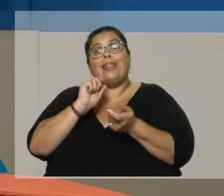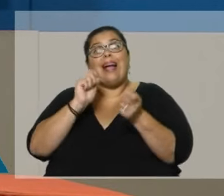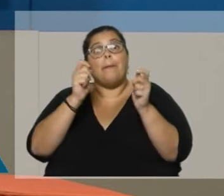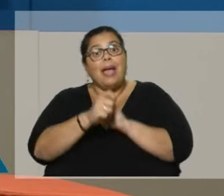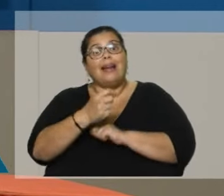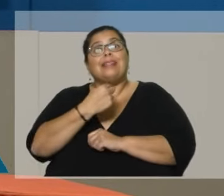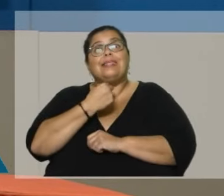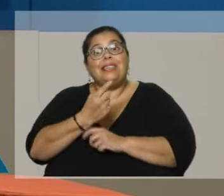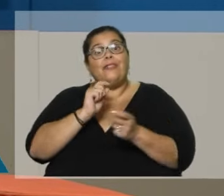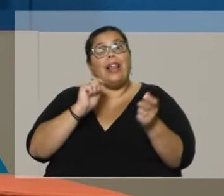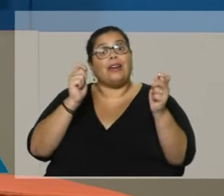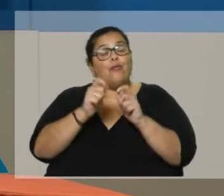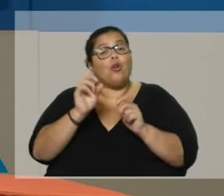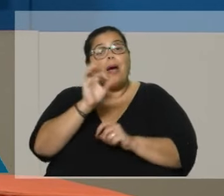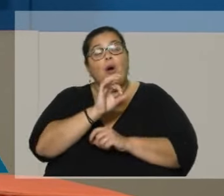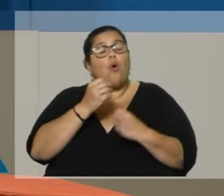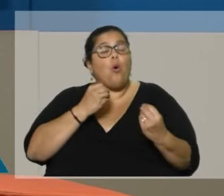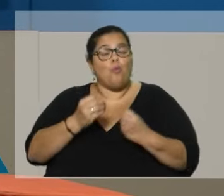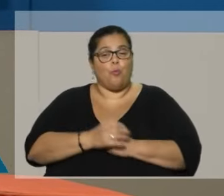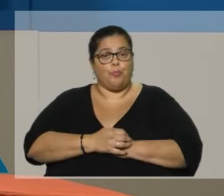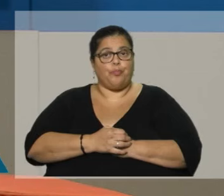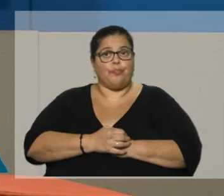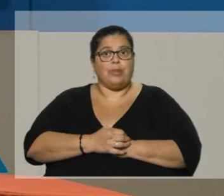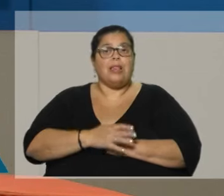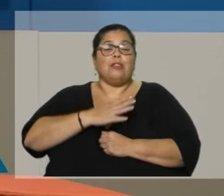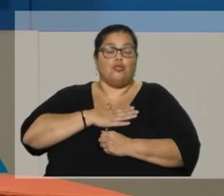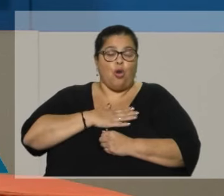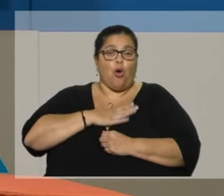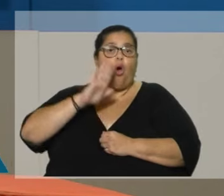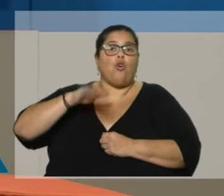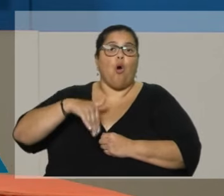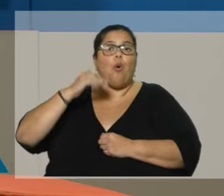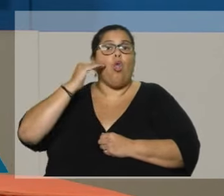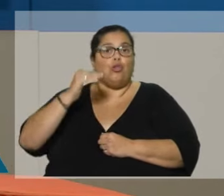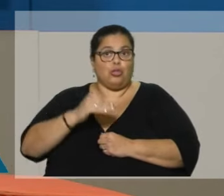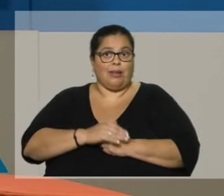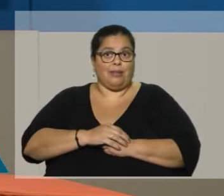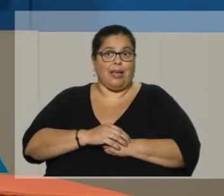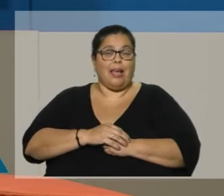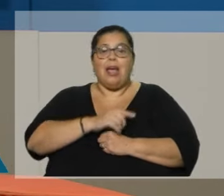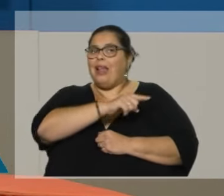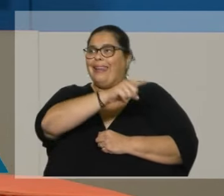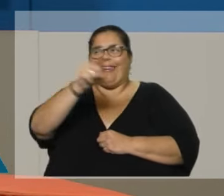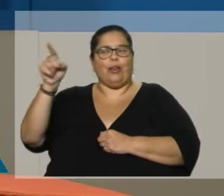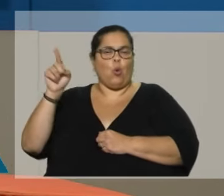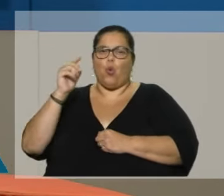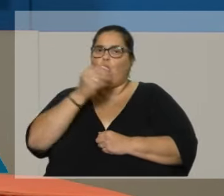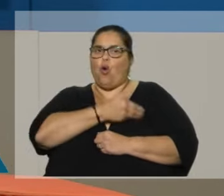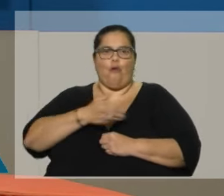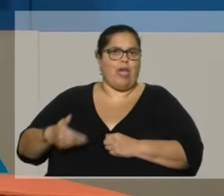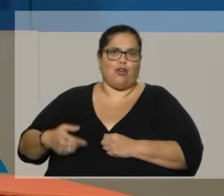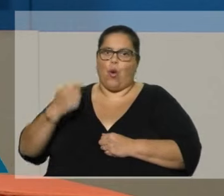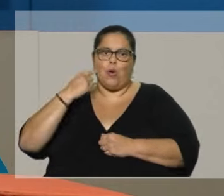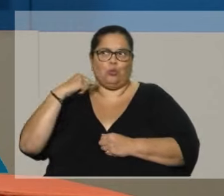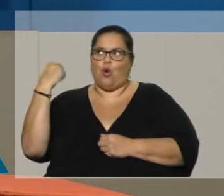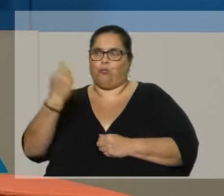¿Cómo la ve? Y en educación, al ser docente, ningún gobierno no se escuchó. Ni el anterior del Frente Amplio, ni